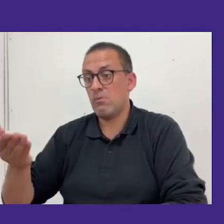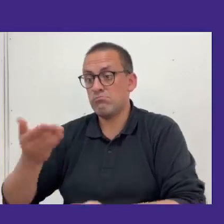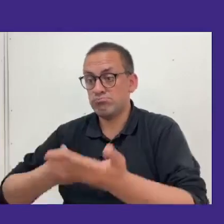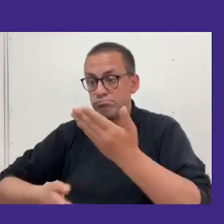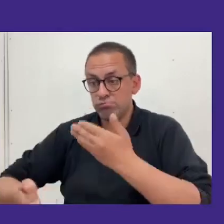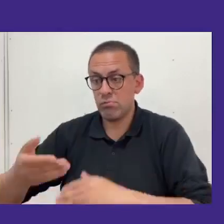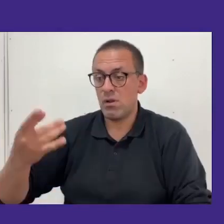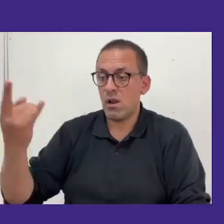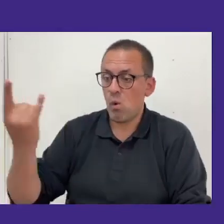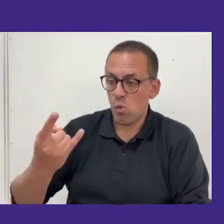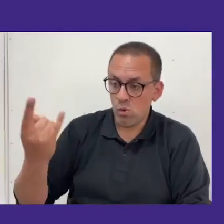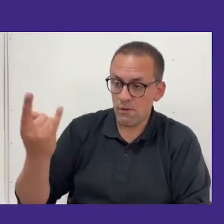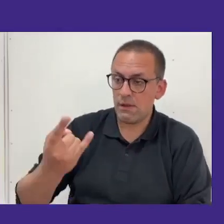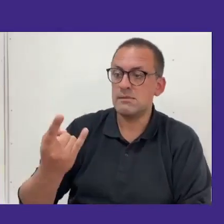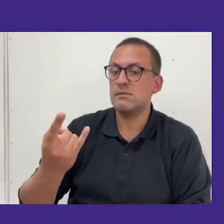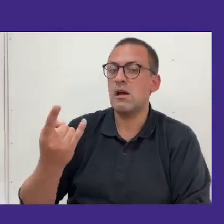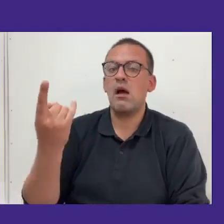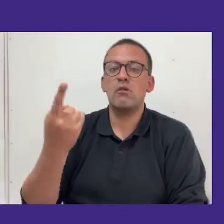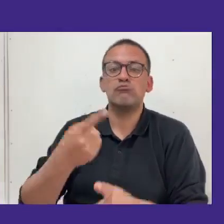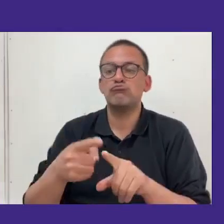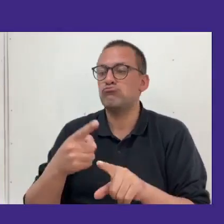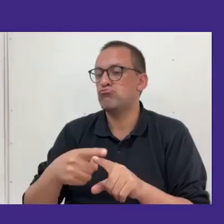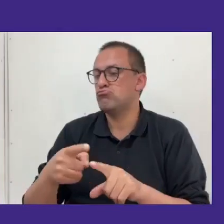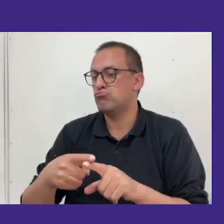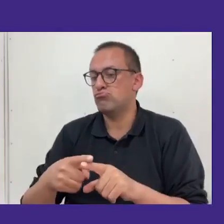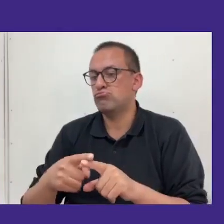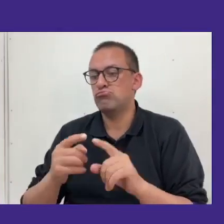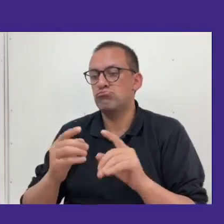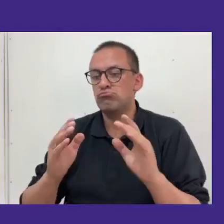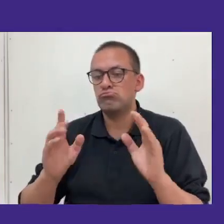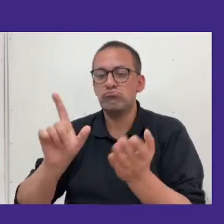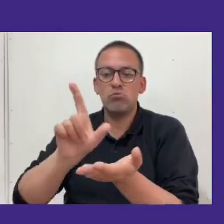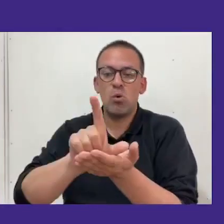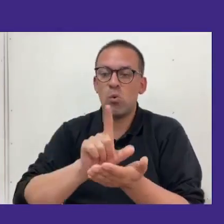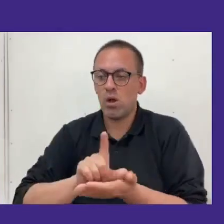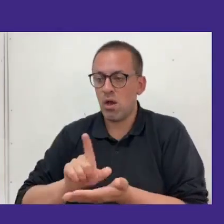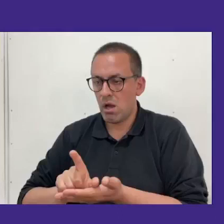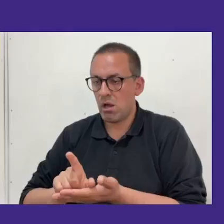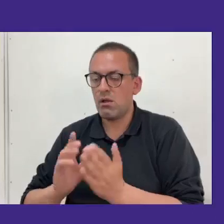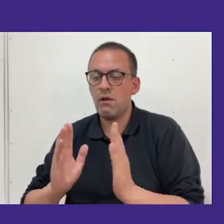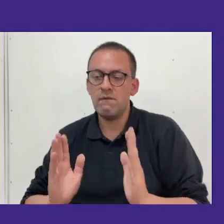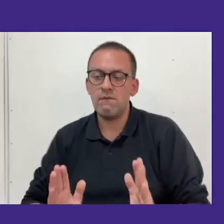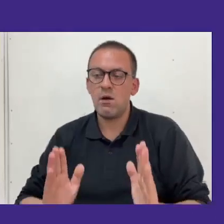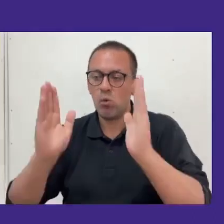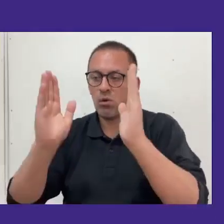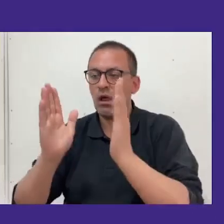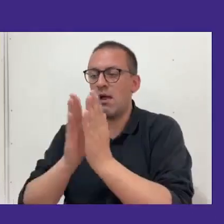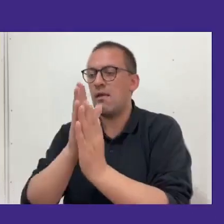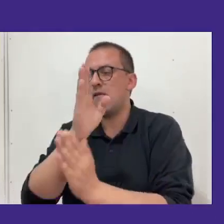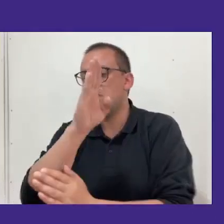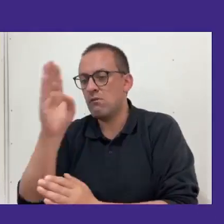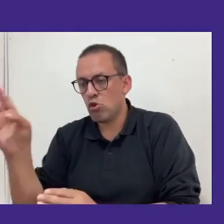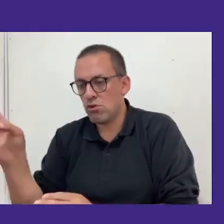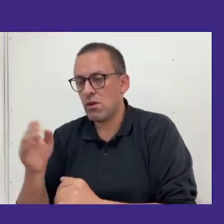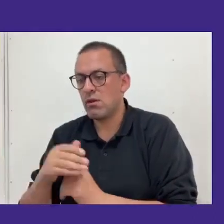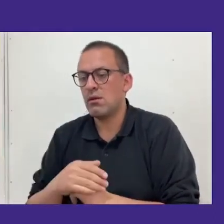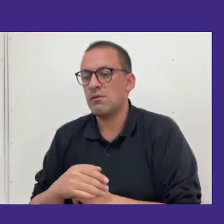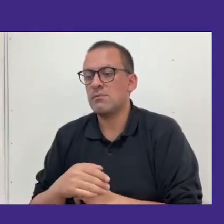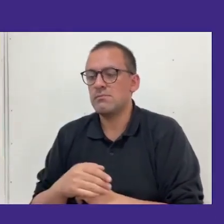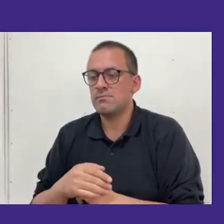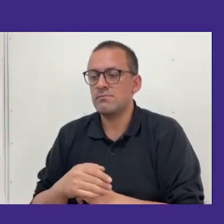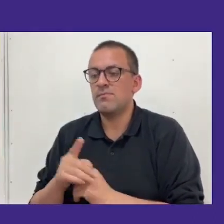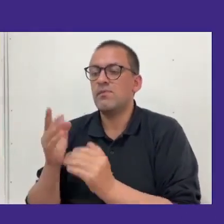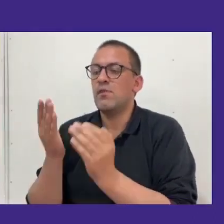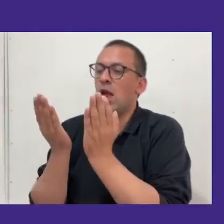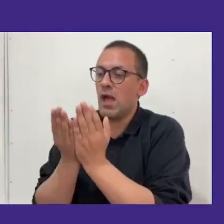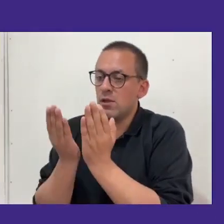universidad en las distintas en distintas locaciones de la universidad facultades bibliotecas y que los